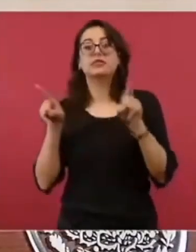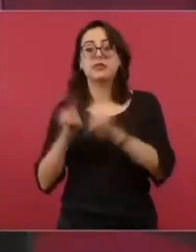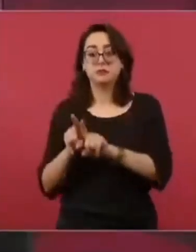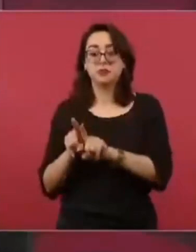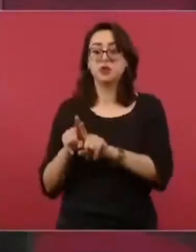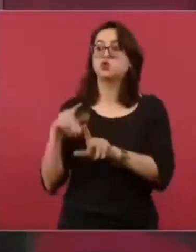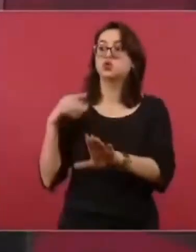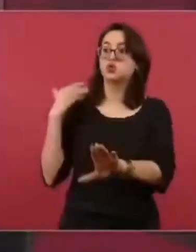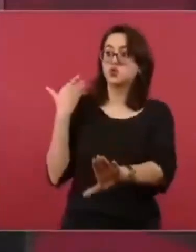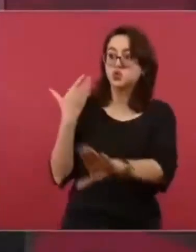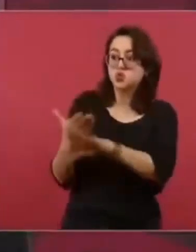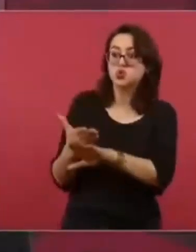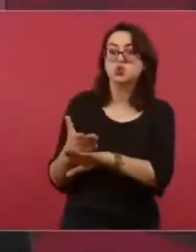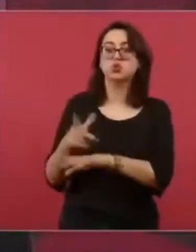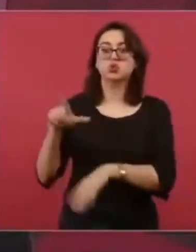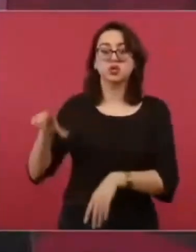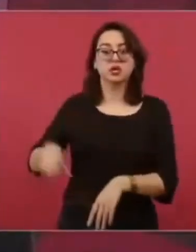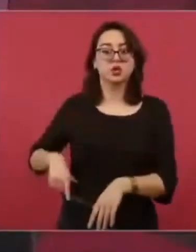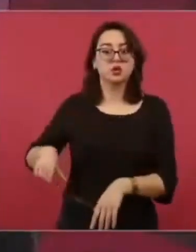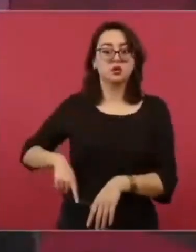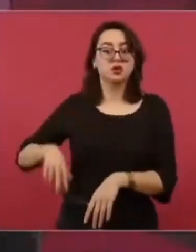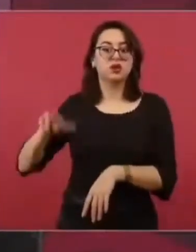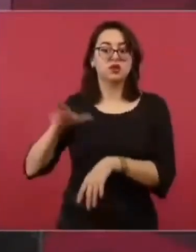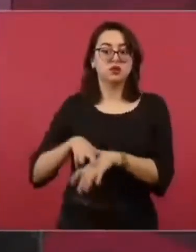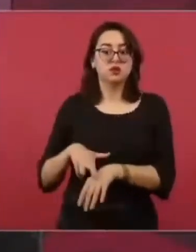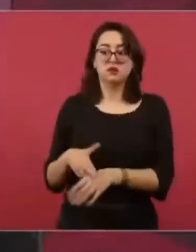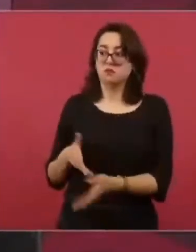en los hechos que los gobernadores.